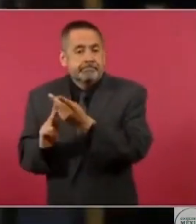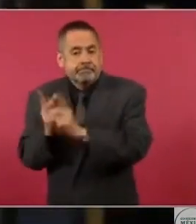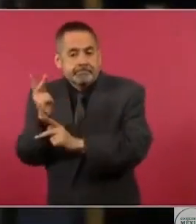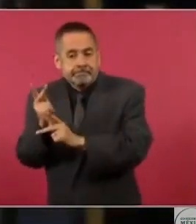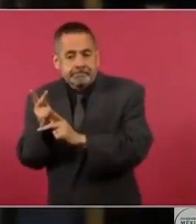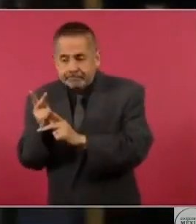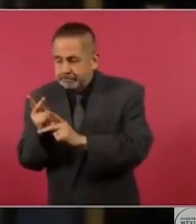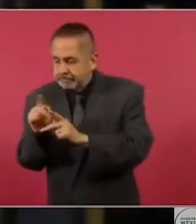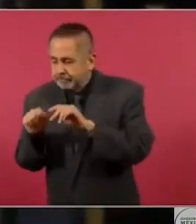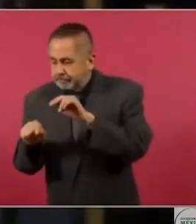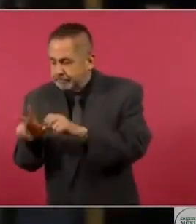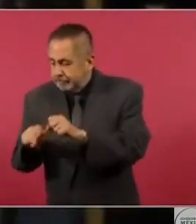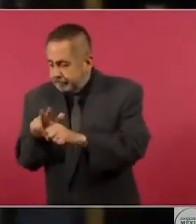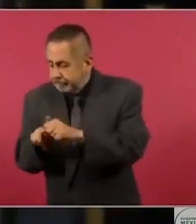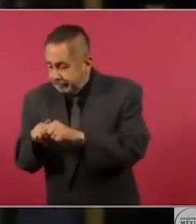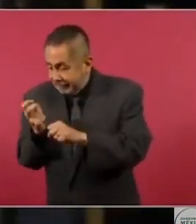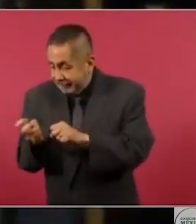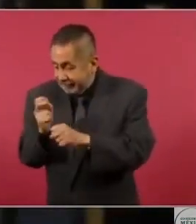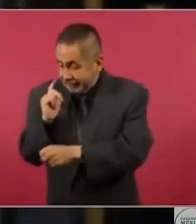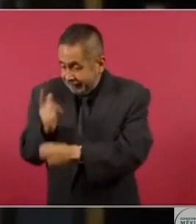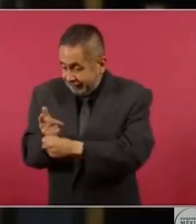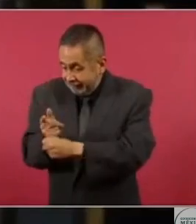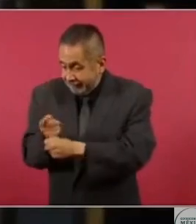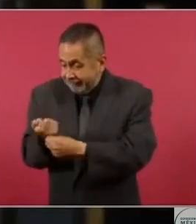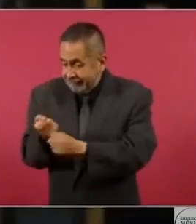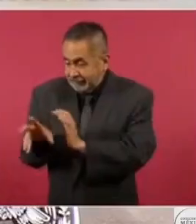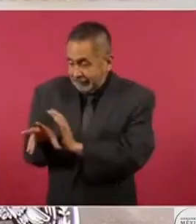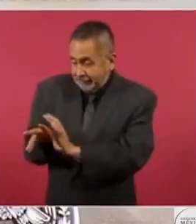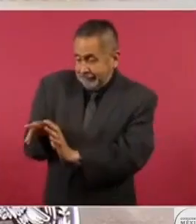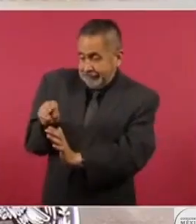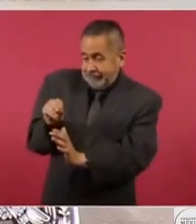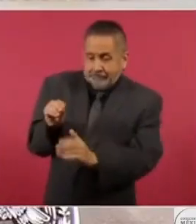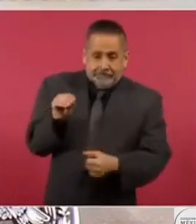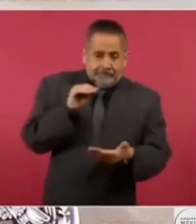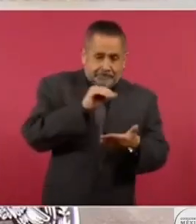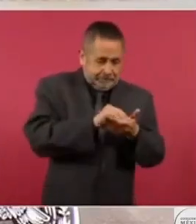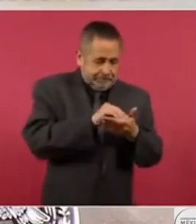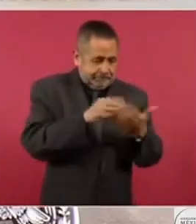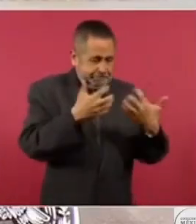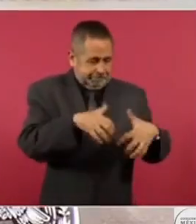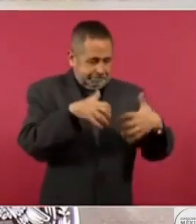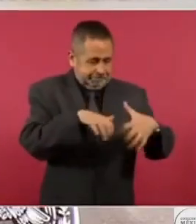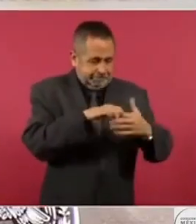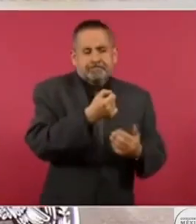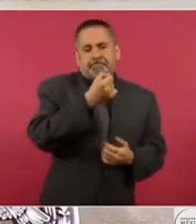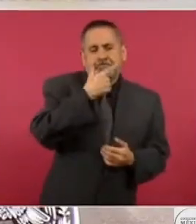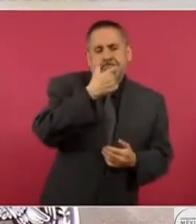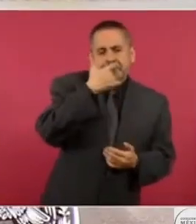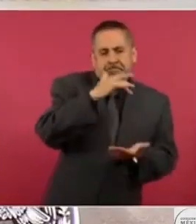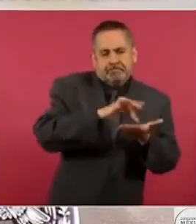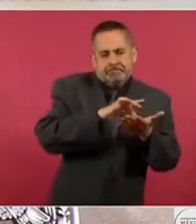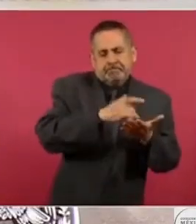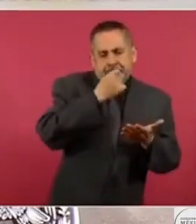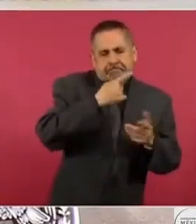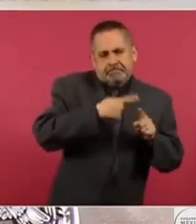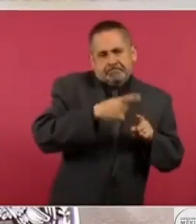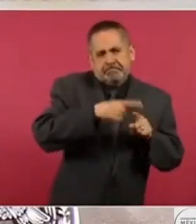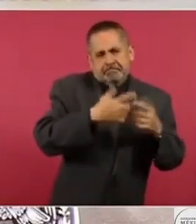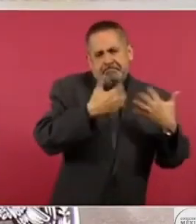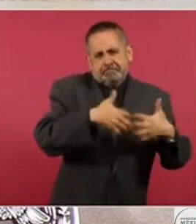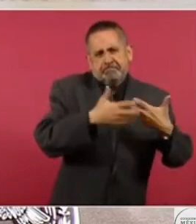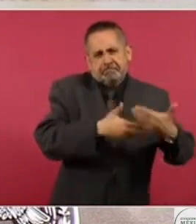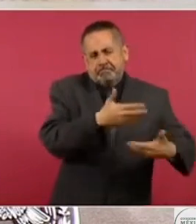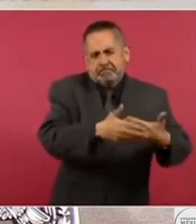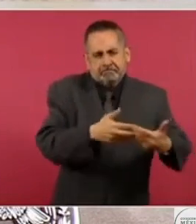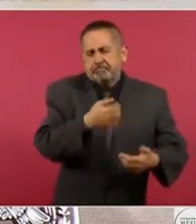en un producto natural que se pudo obtener y procesar con lo más